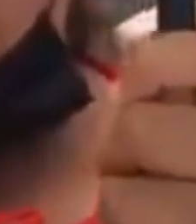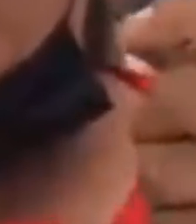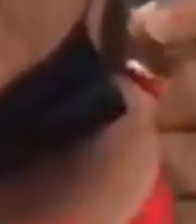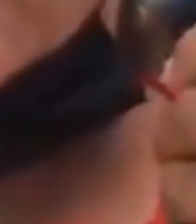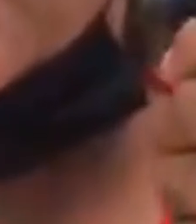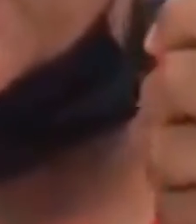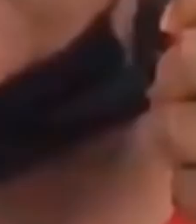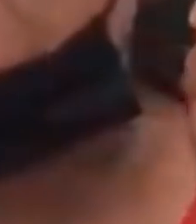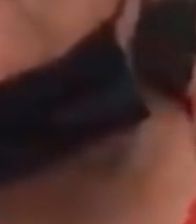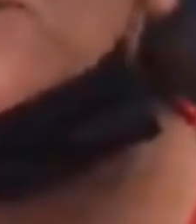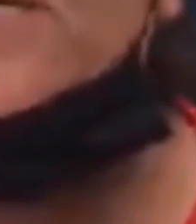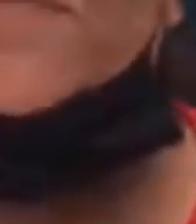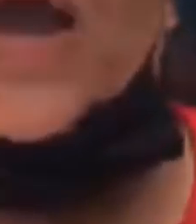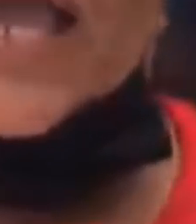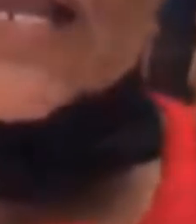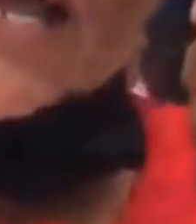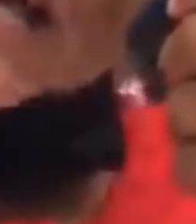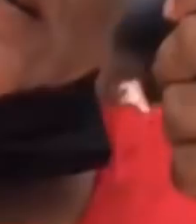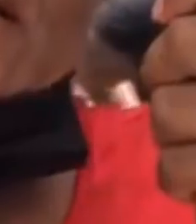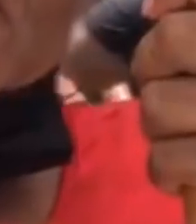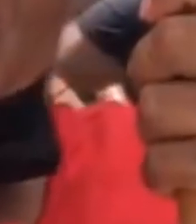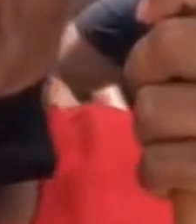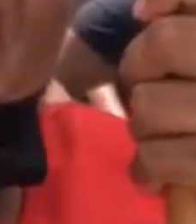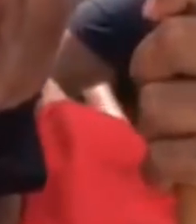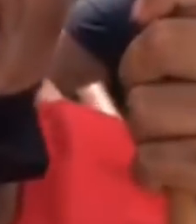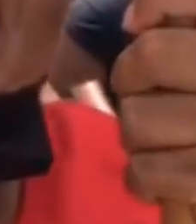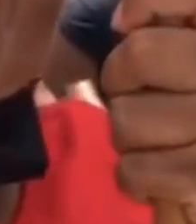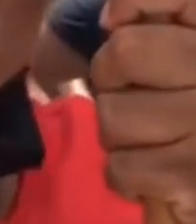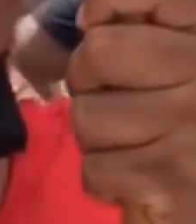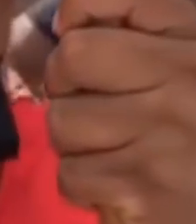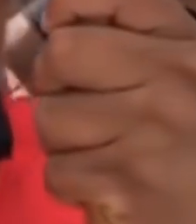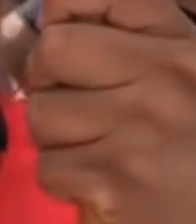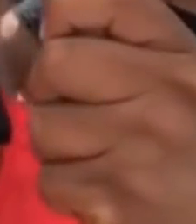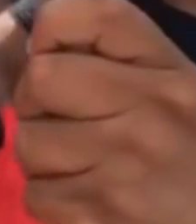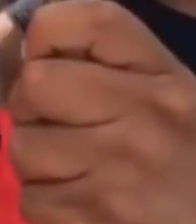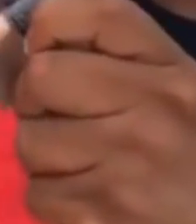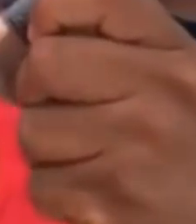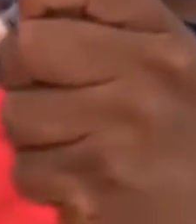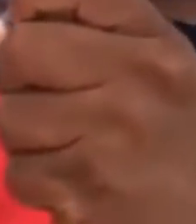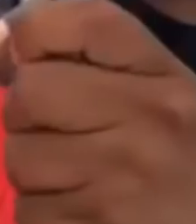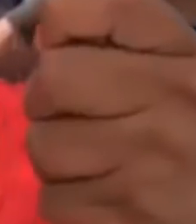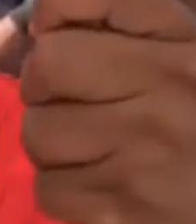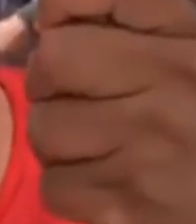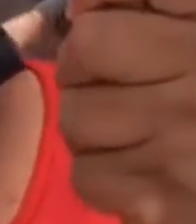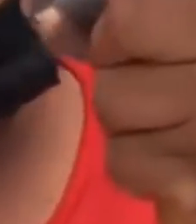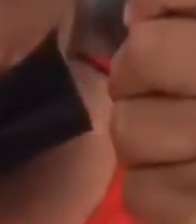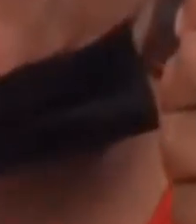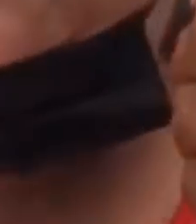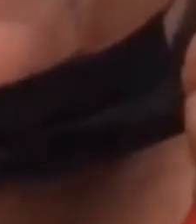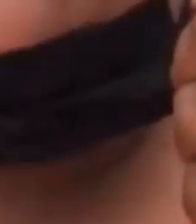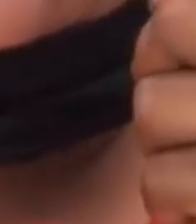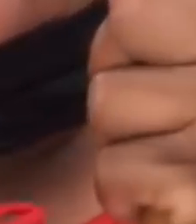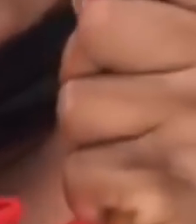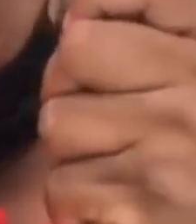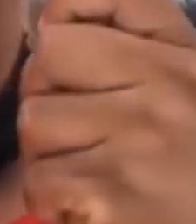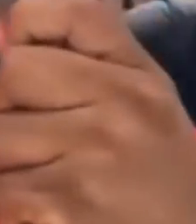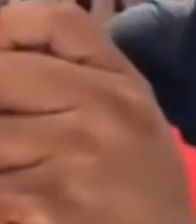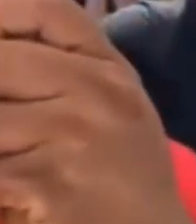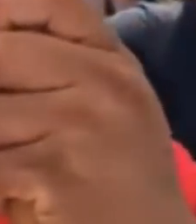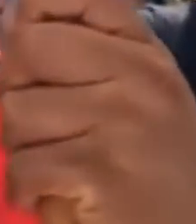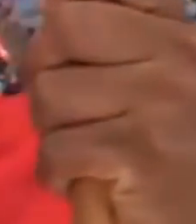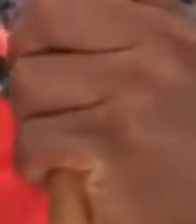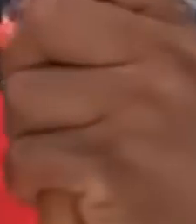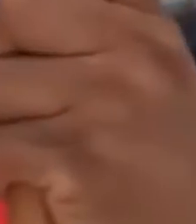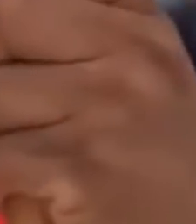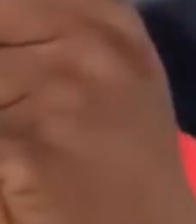mandó para toda la gente, pero pues va de escala a escala y cuando llega a la comunidad ya no llegó nada. ¿Usted es de municipio? De